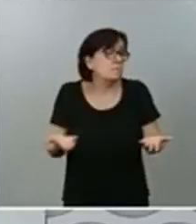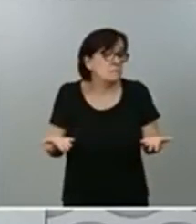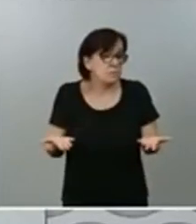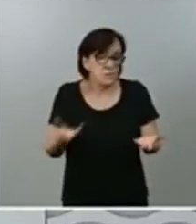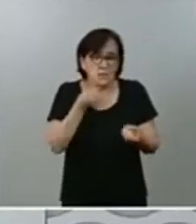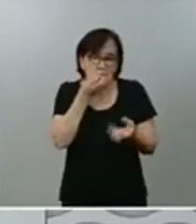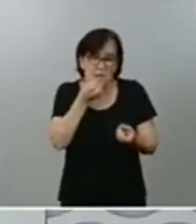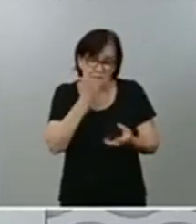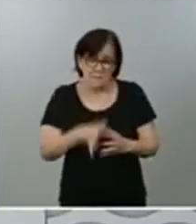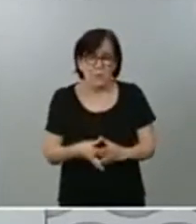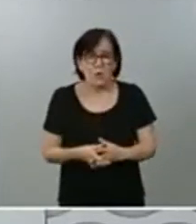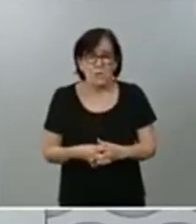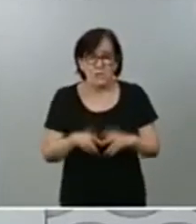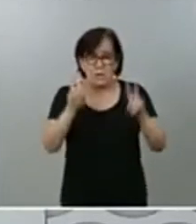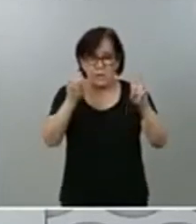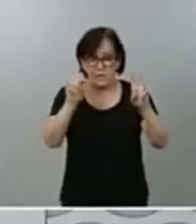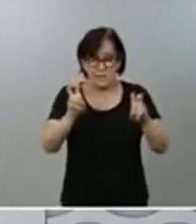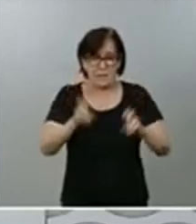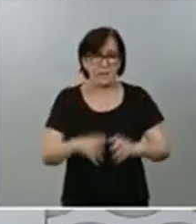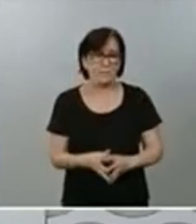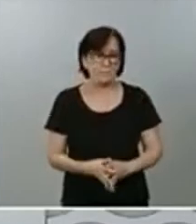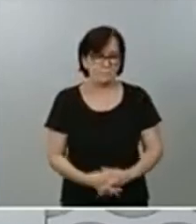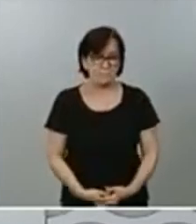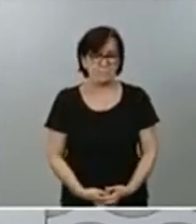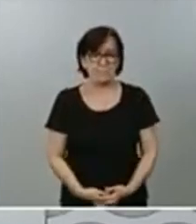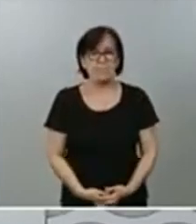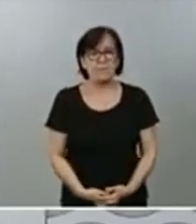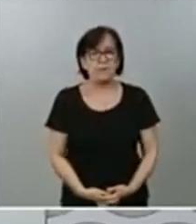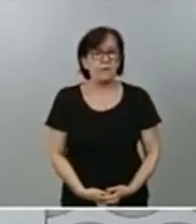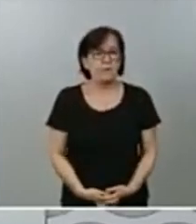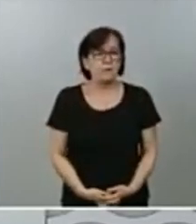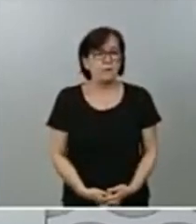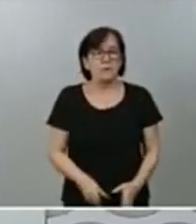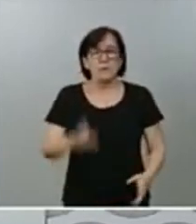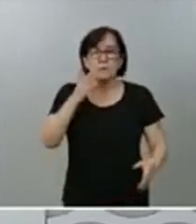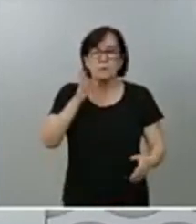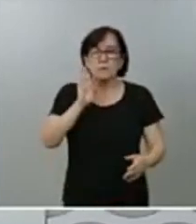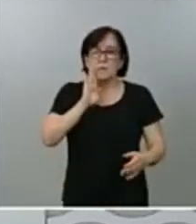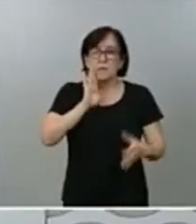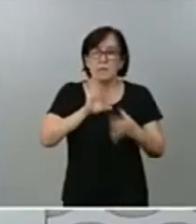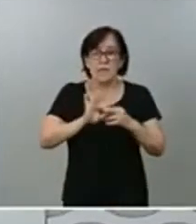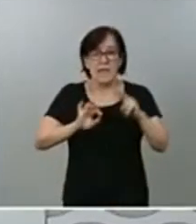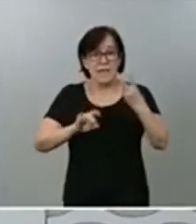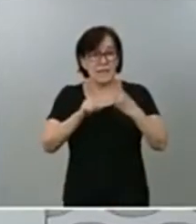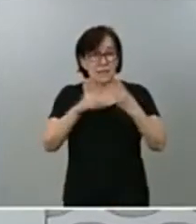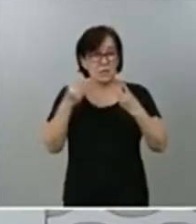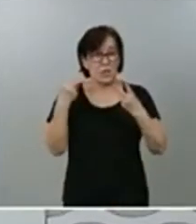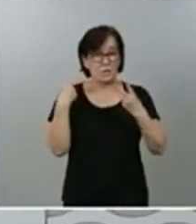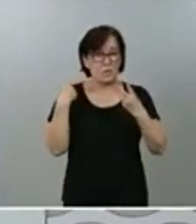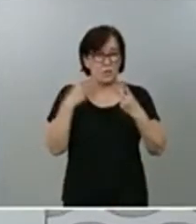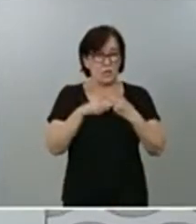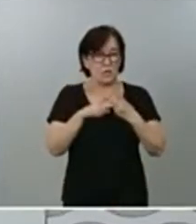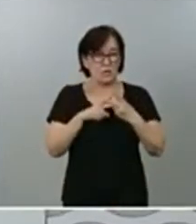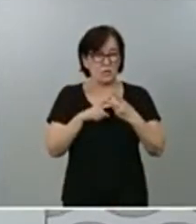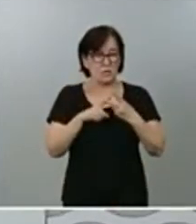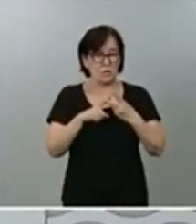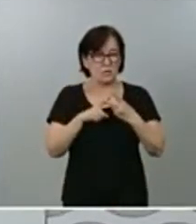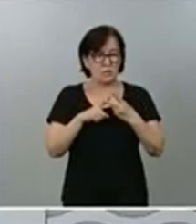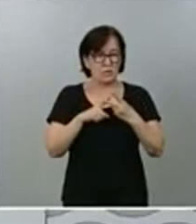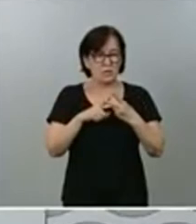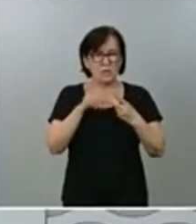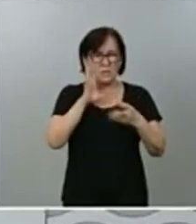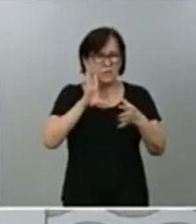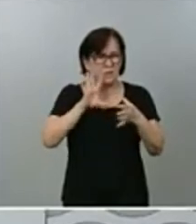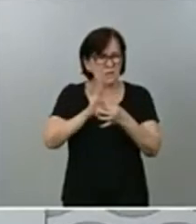respecto a esta cuestión. Relativa a la segunda pregunta que me había formulado, tenía que ver con